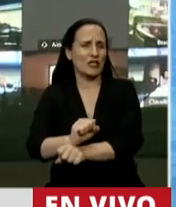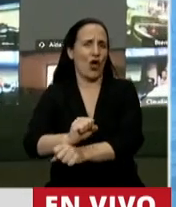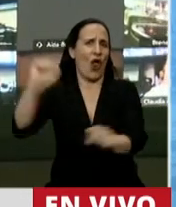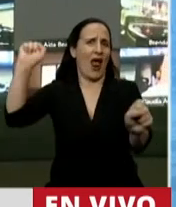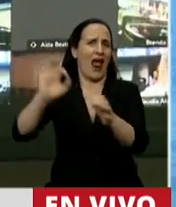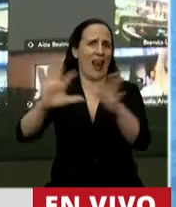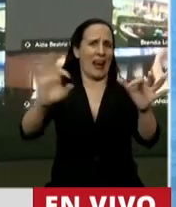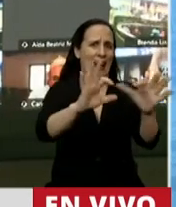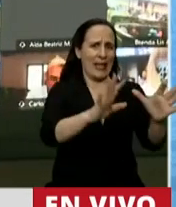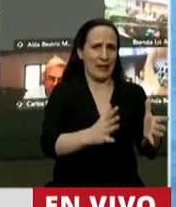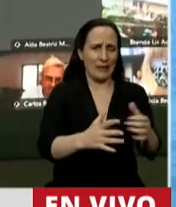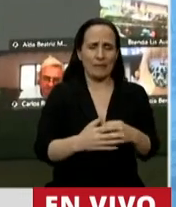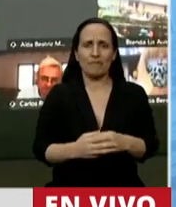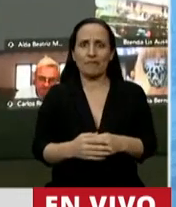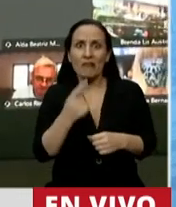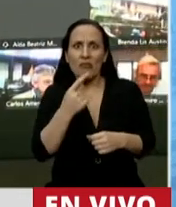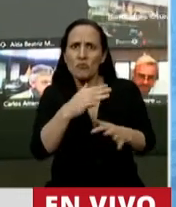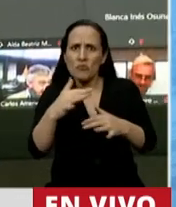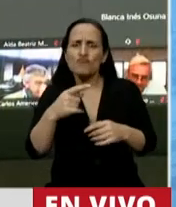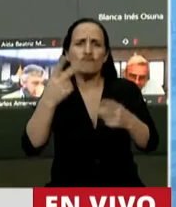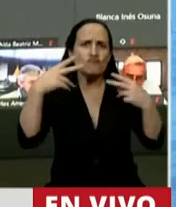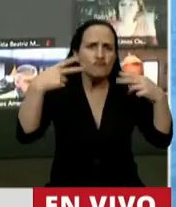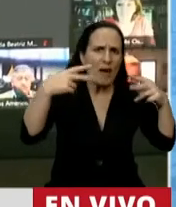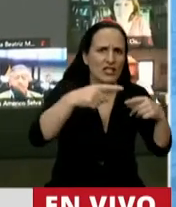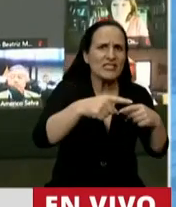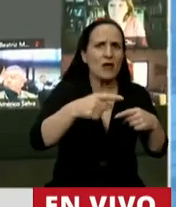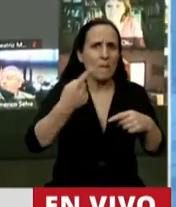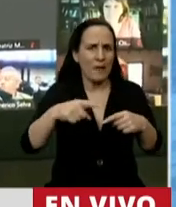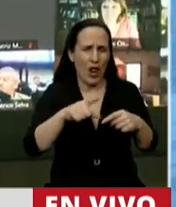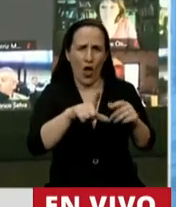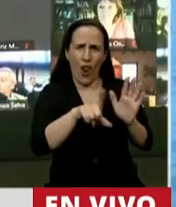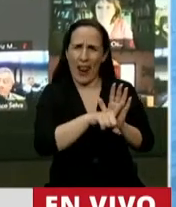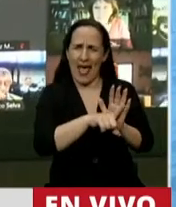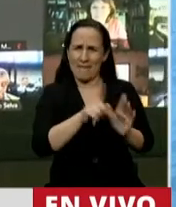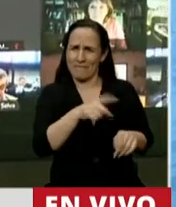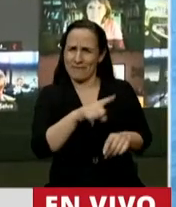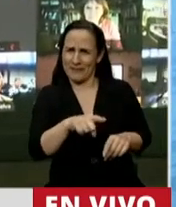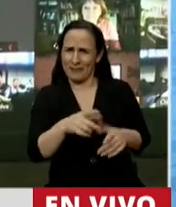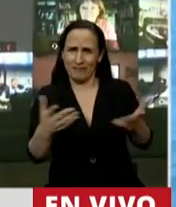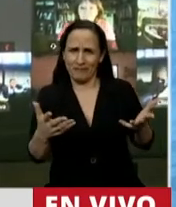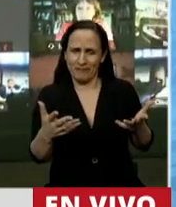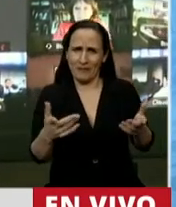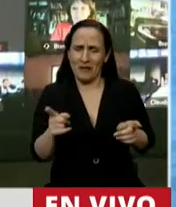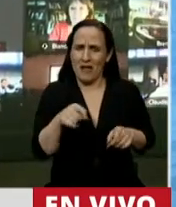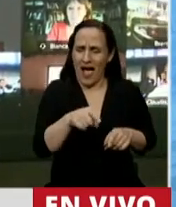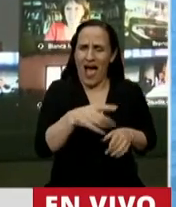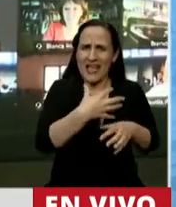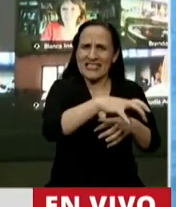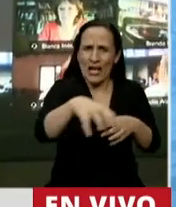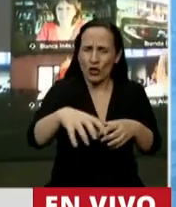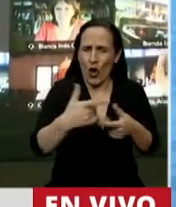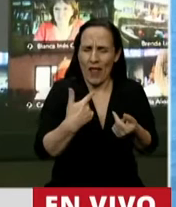van a mejorar el sector turístico y la verdad, el Presidente ha vetado parcialmente esta ley. Por lo tanto, hay sectores que no se van a poder financiar.